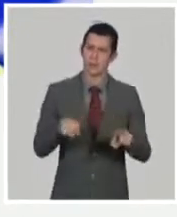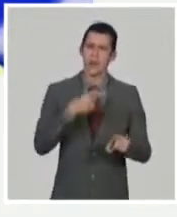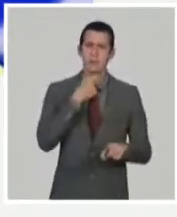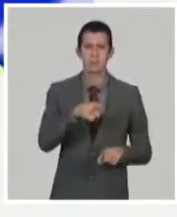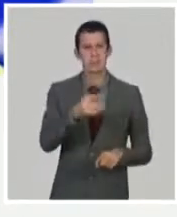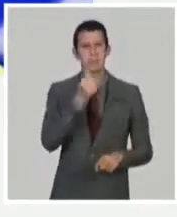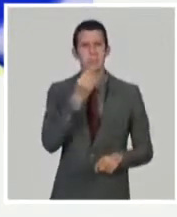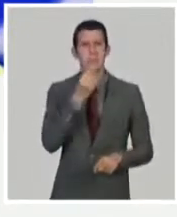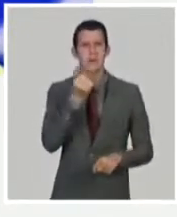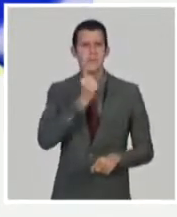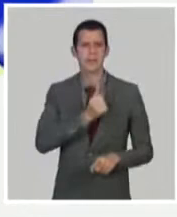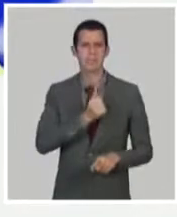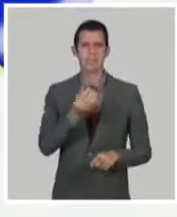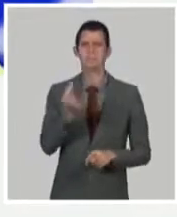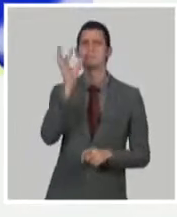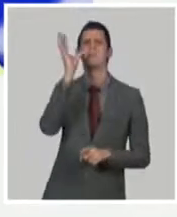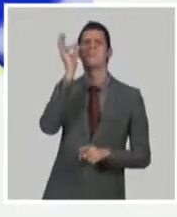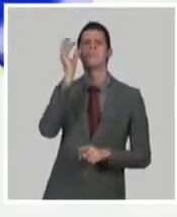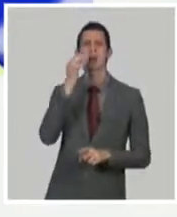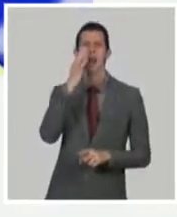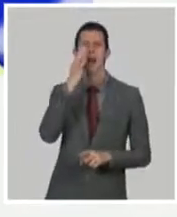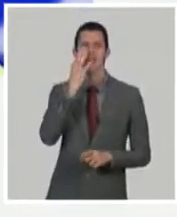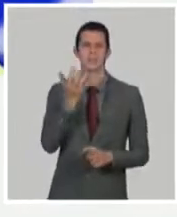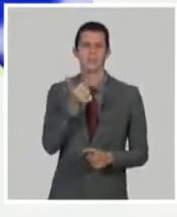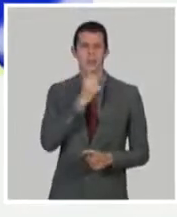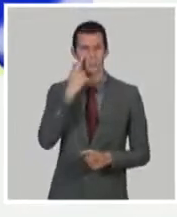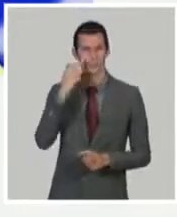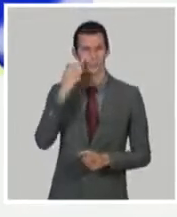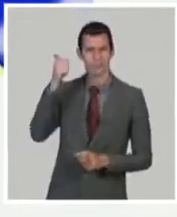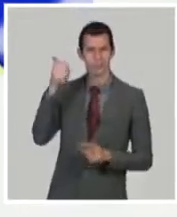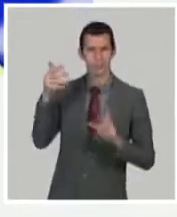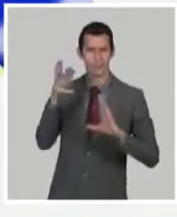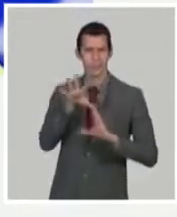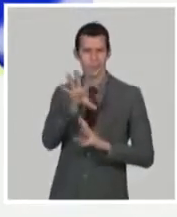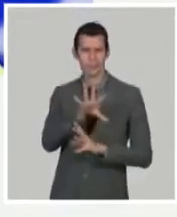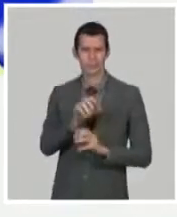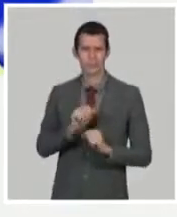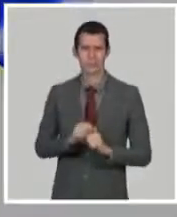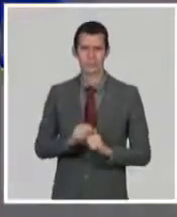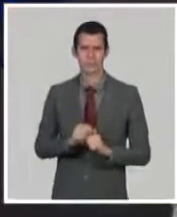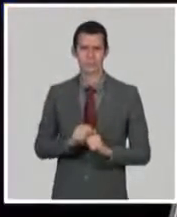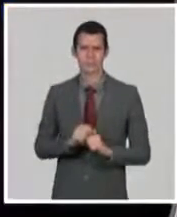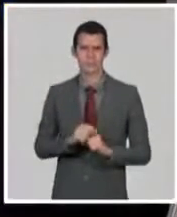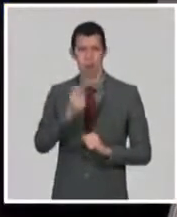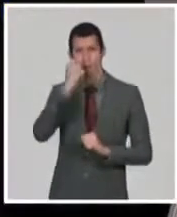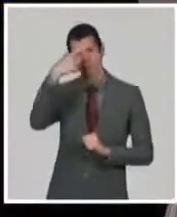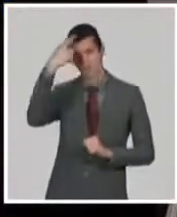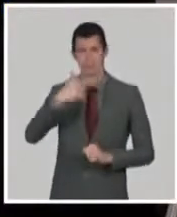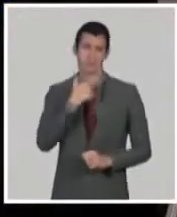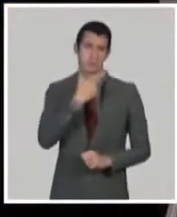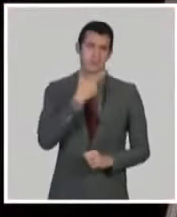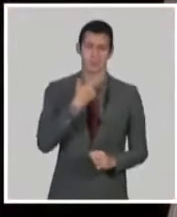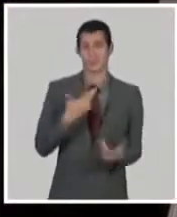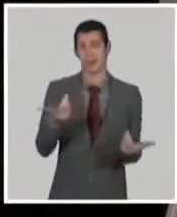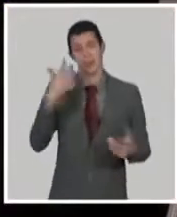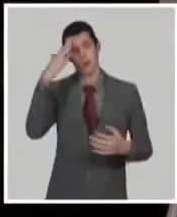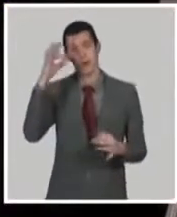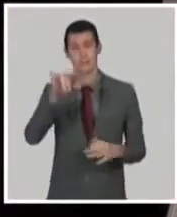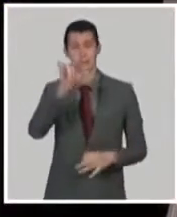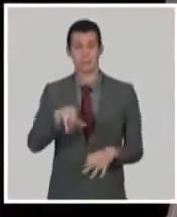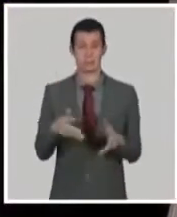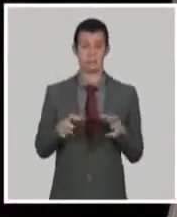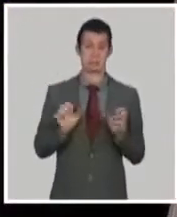para una vacuna que se pudieran aplicar. hay muchas personas que están en concepto que seamos los de la nariz.